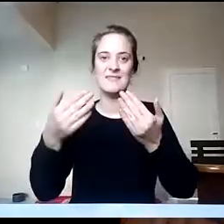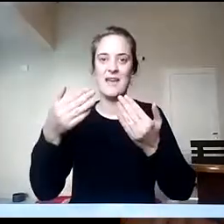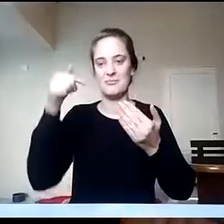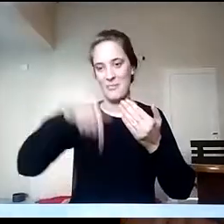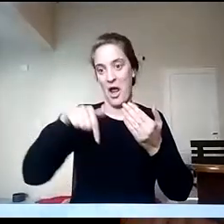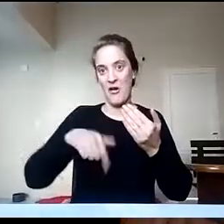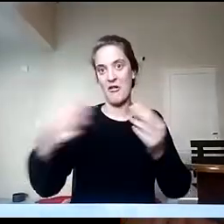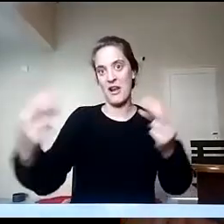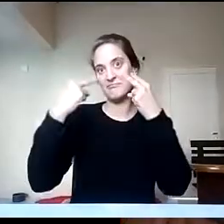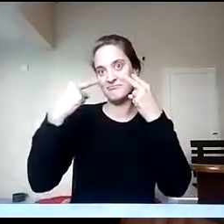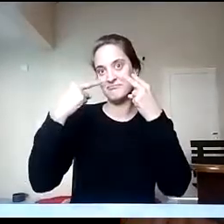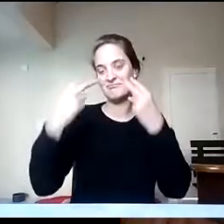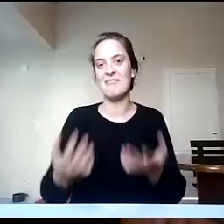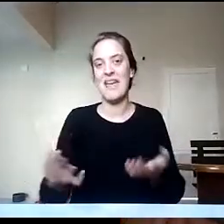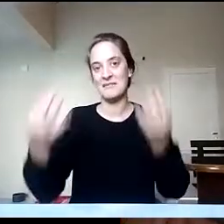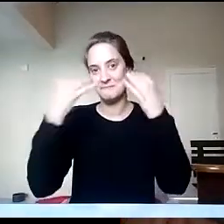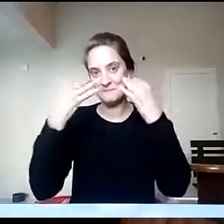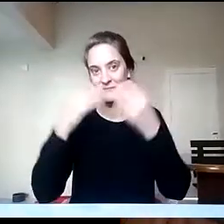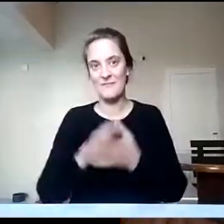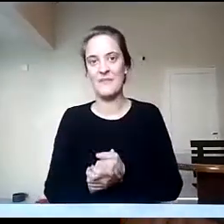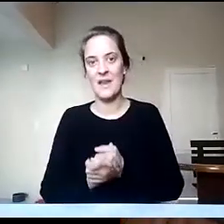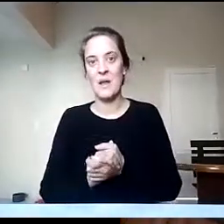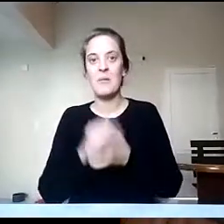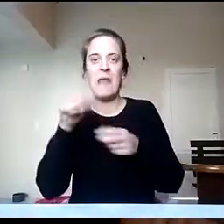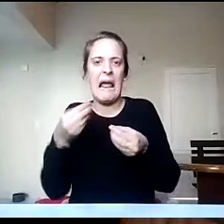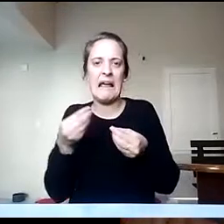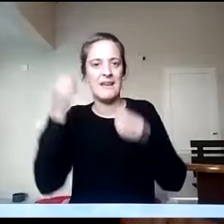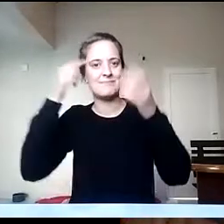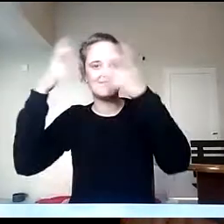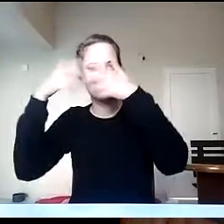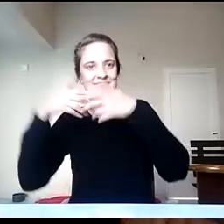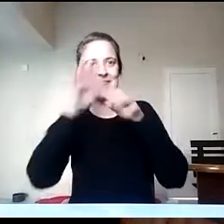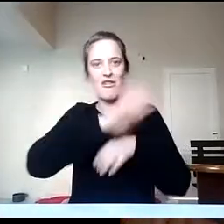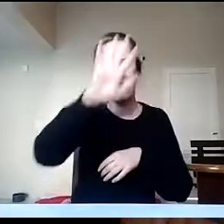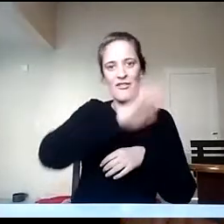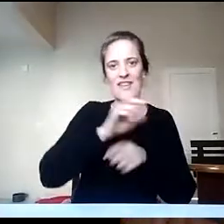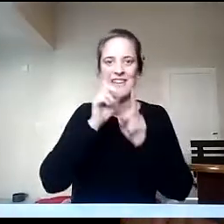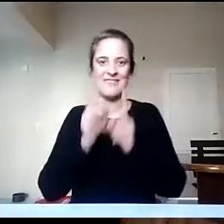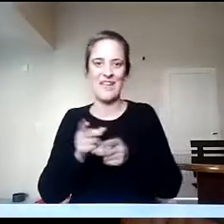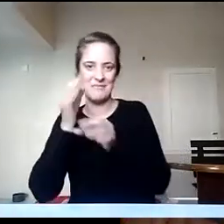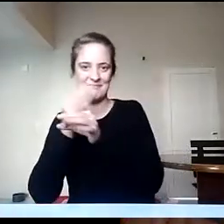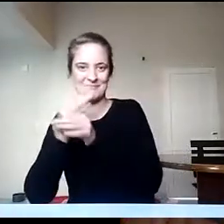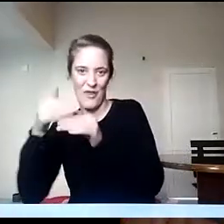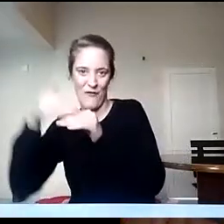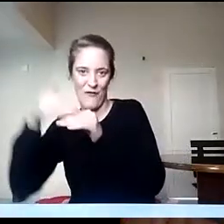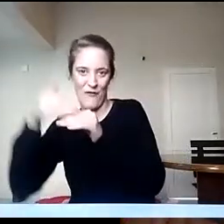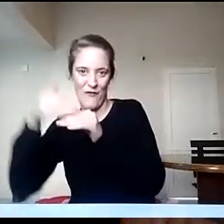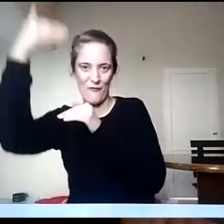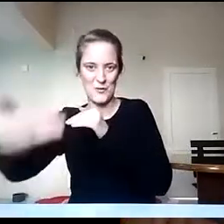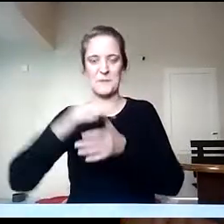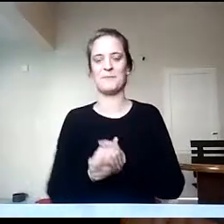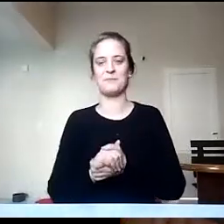para reflexionar en torno a la geografía y a la formación de futuros docentes. Bien, Verónica, me piden acá que repita